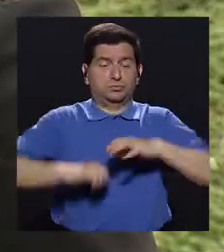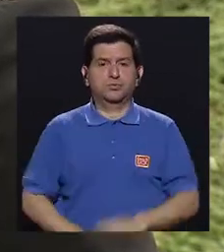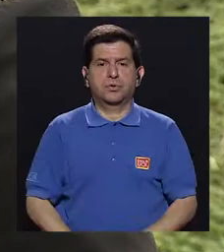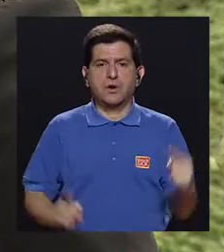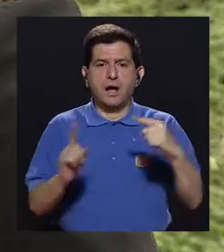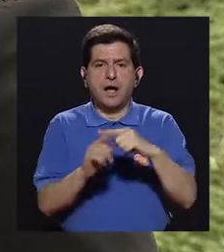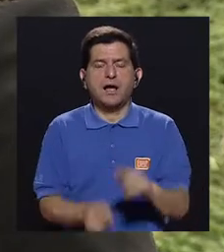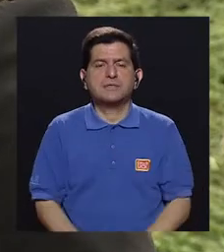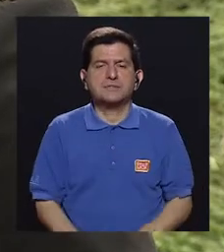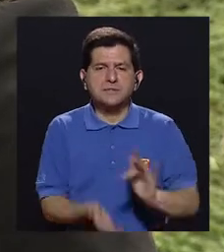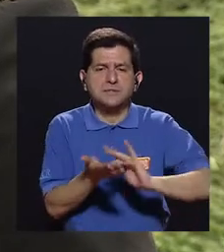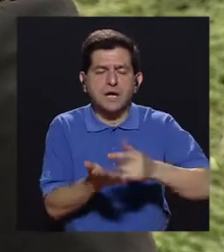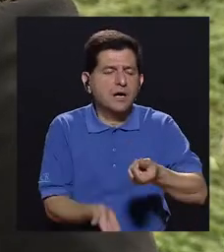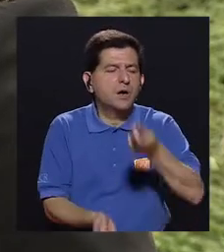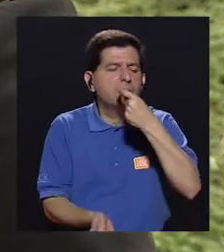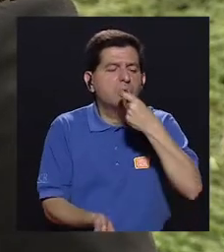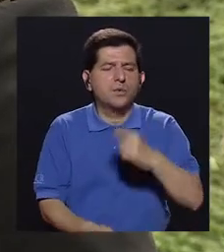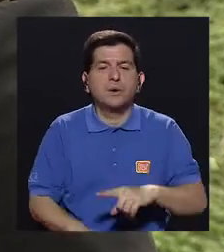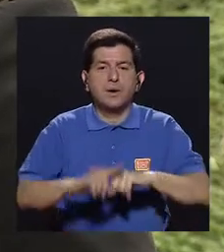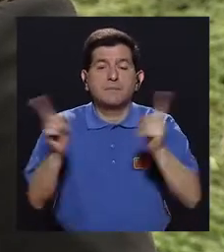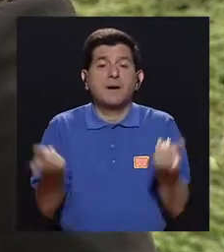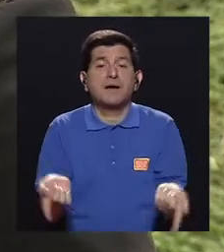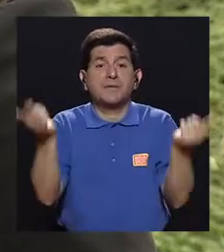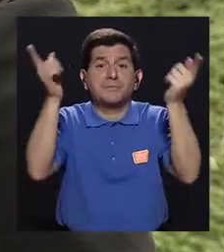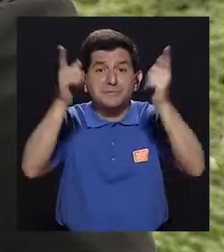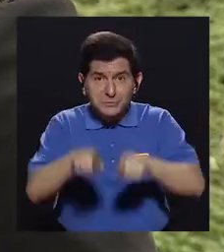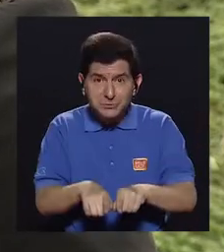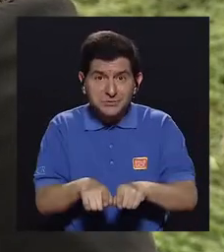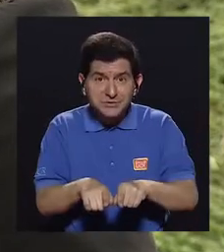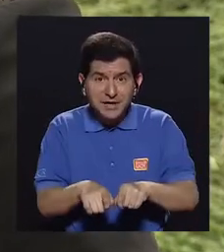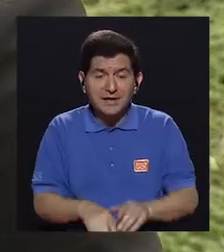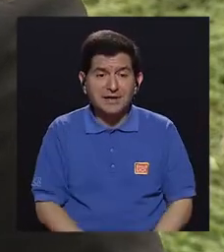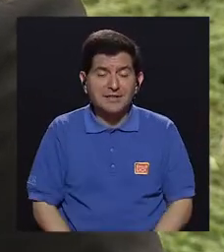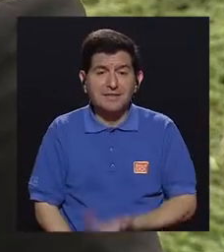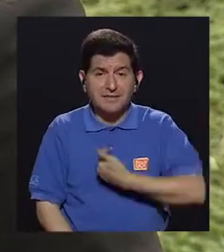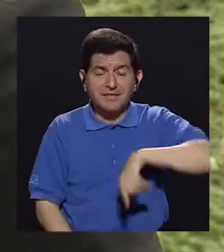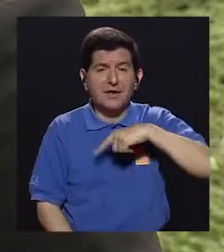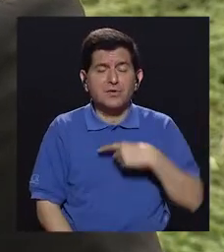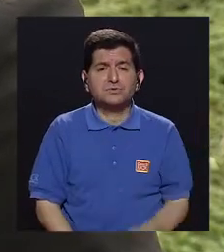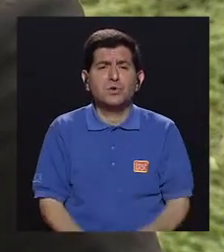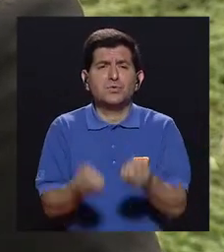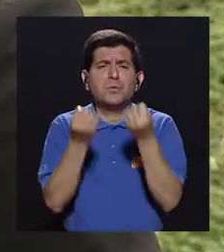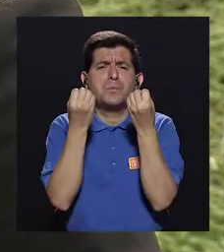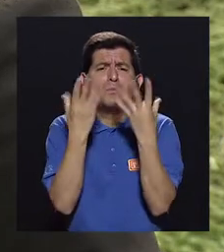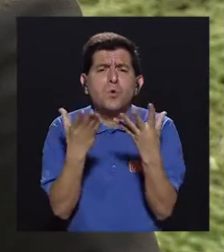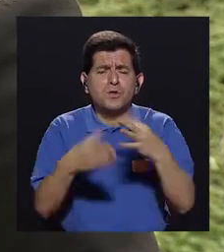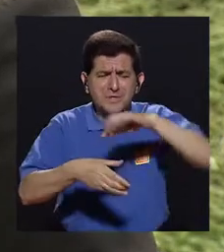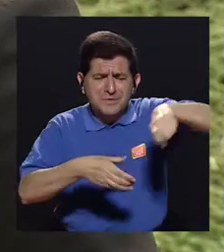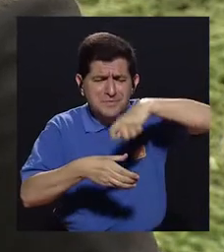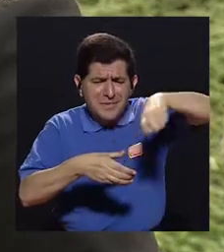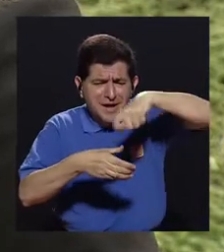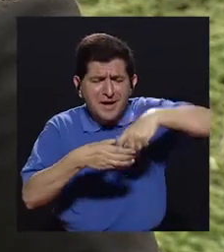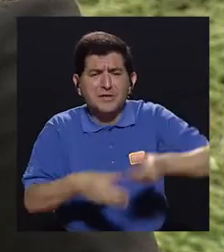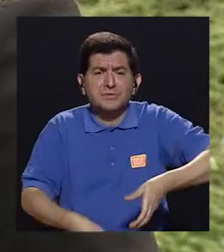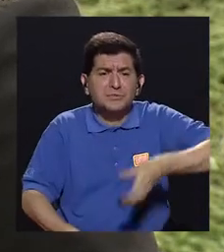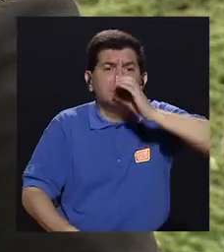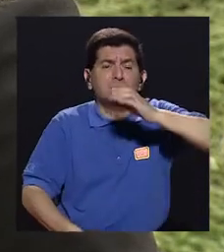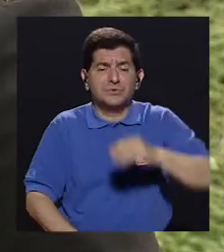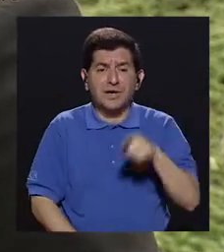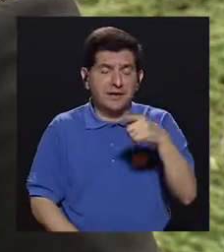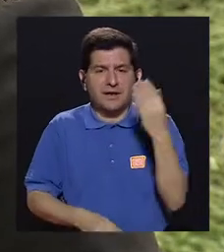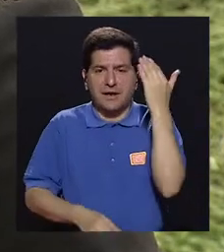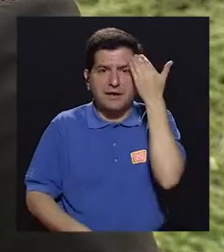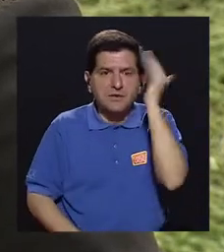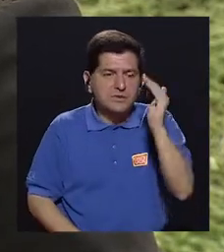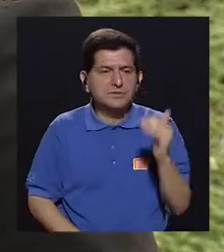hasta medicados, y realmente lo que está ocurriendo es que estamos dando excesivo consumo. Azúcar, ¿verdad? El niño